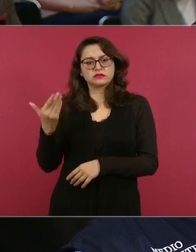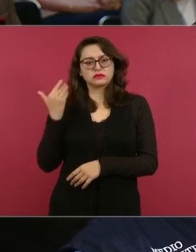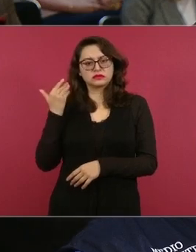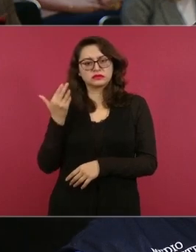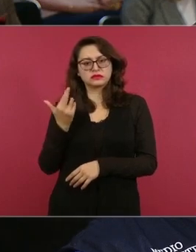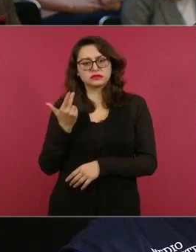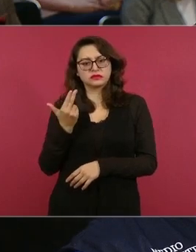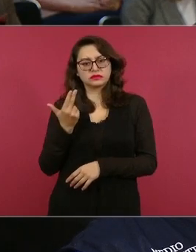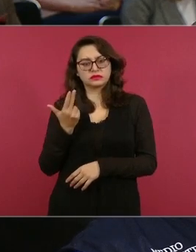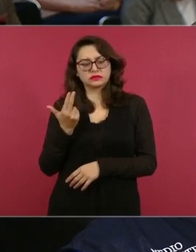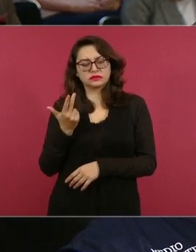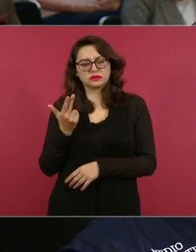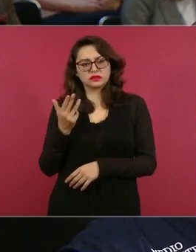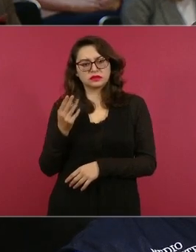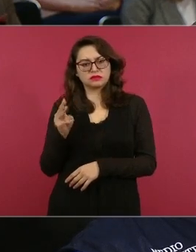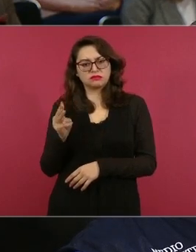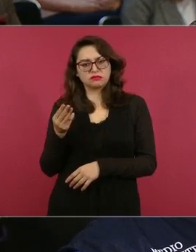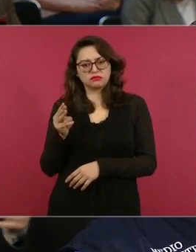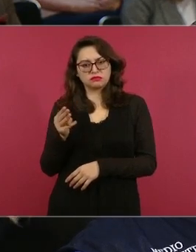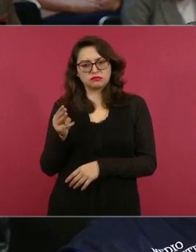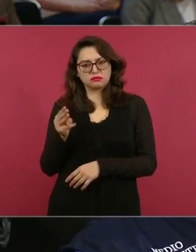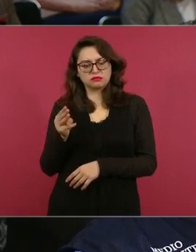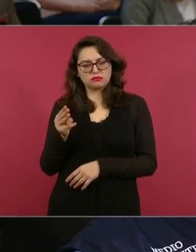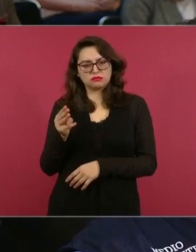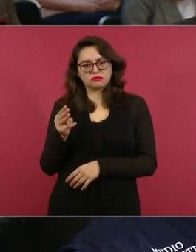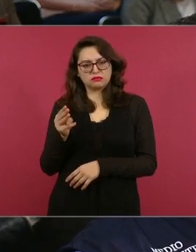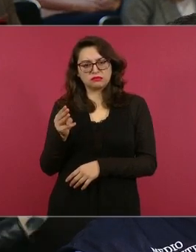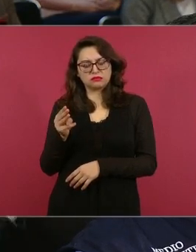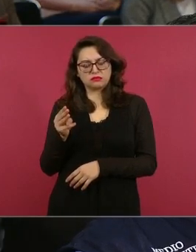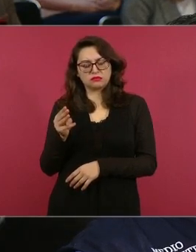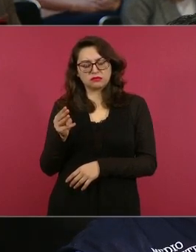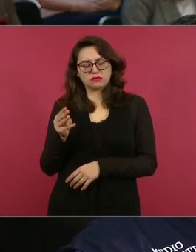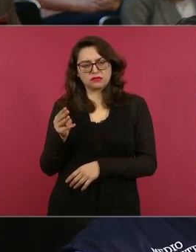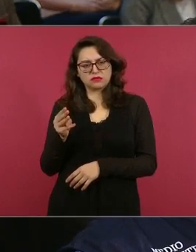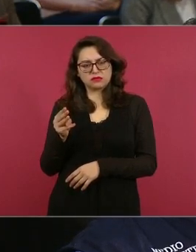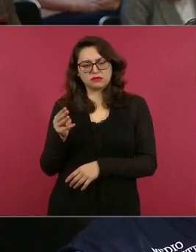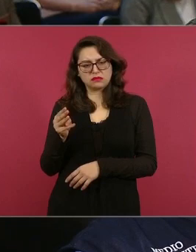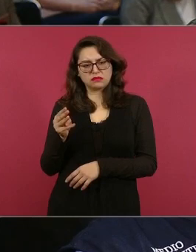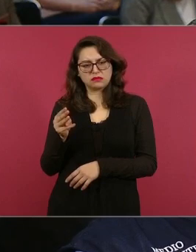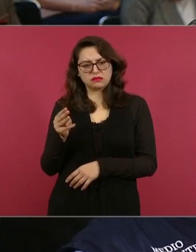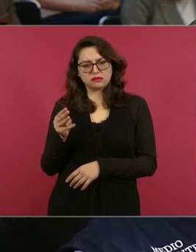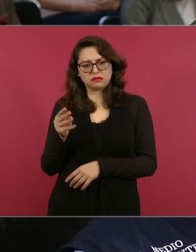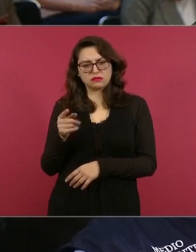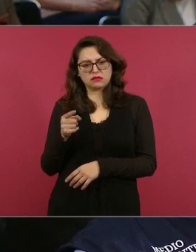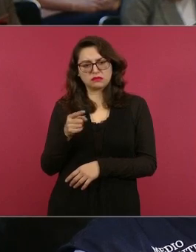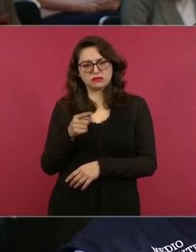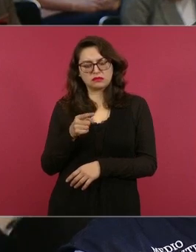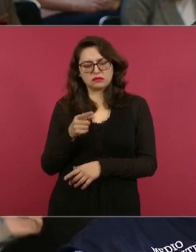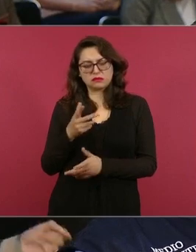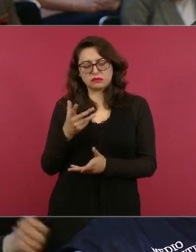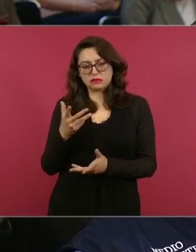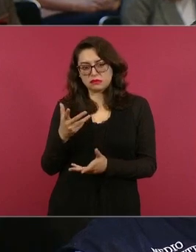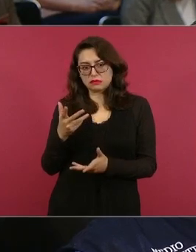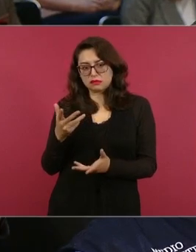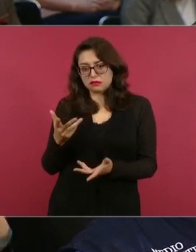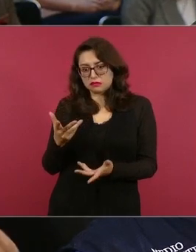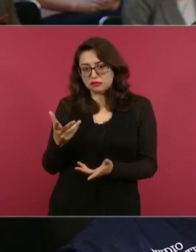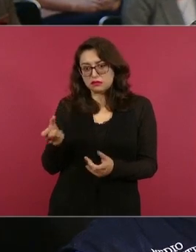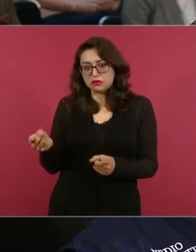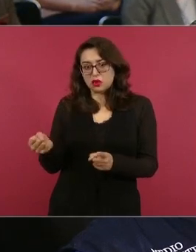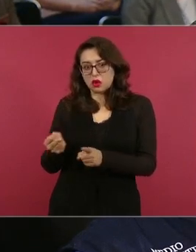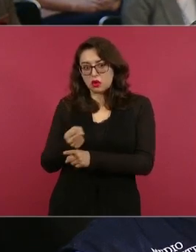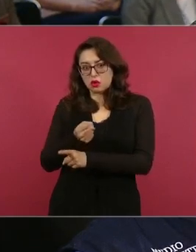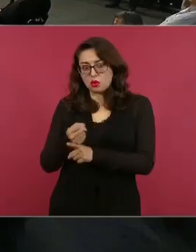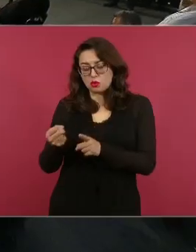mayo del presente año por golpeadores de Pulido Cueto agredido por golpeadores de Pulido Cueto en las afueras de los